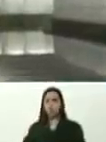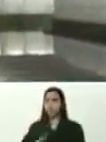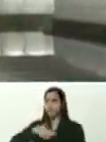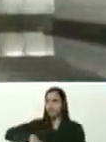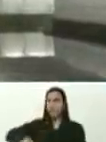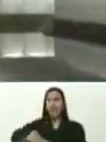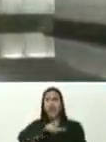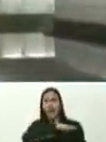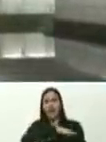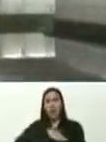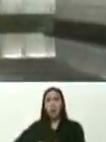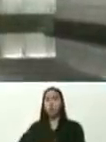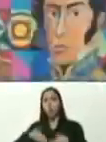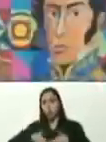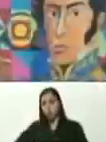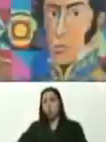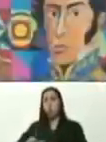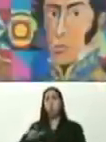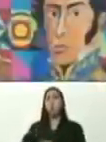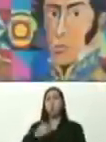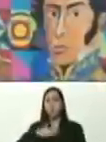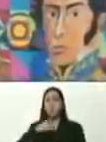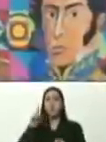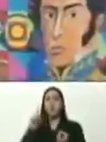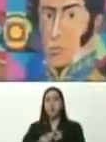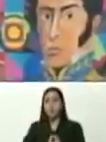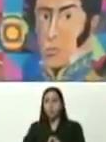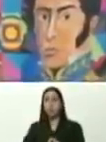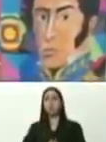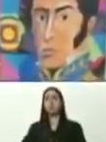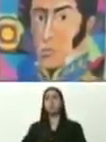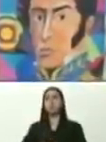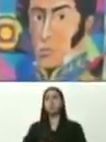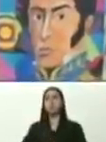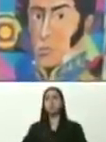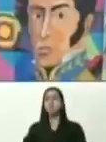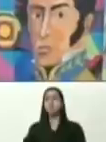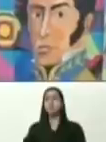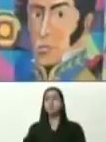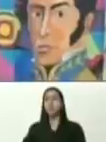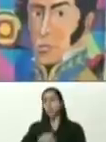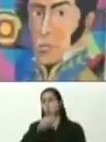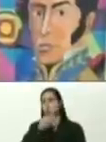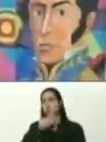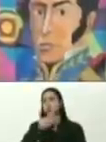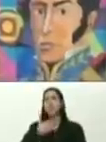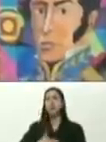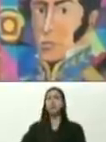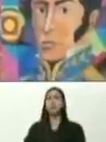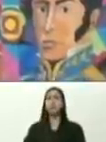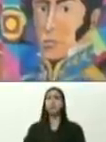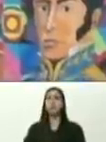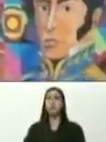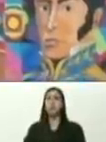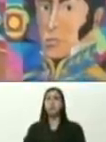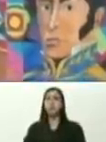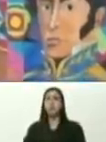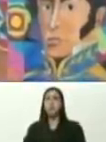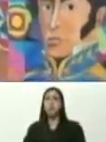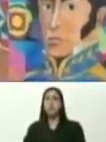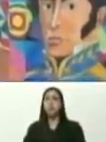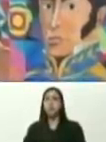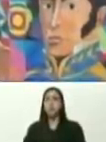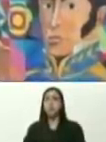venezolano, Tinaquillera, de pura cepa, la Silita, la bonita, Silita, y como